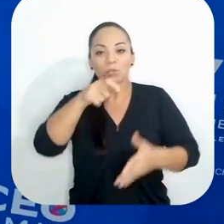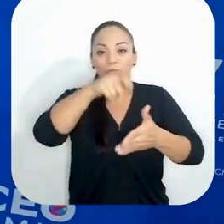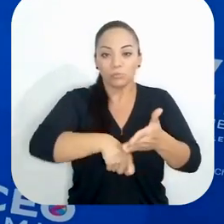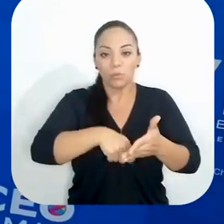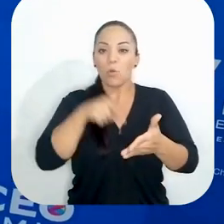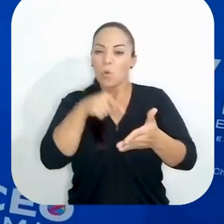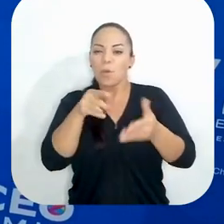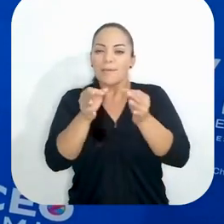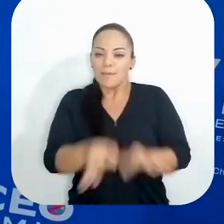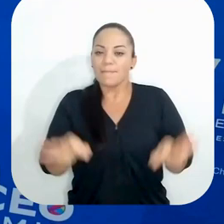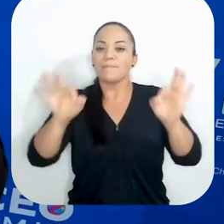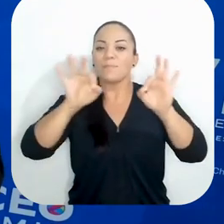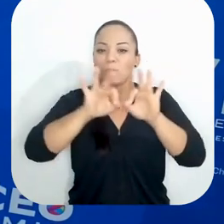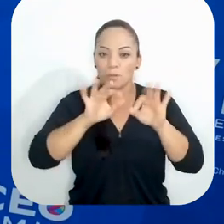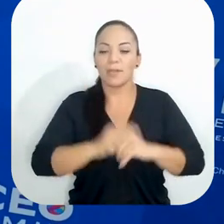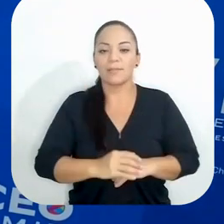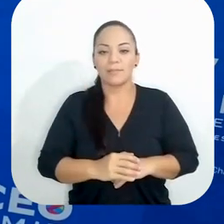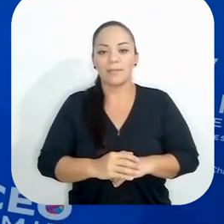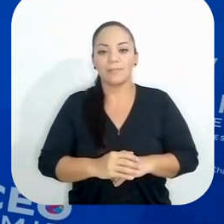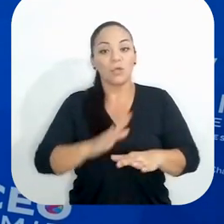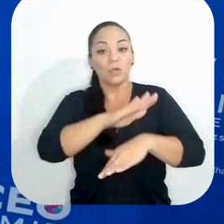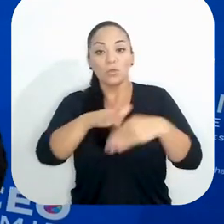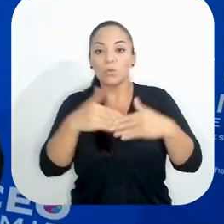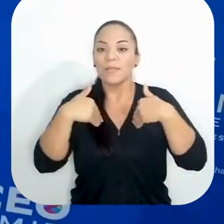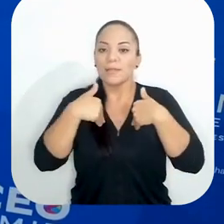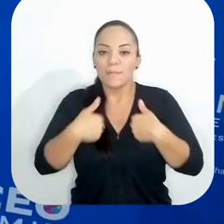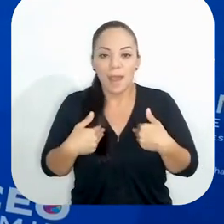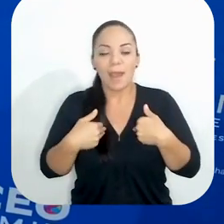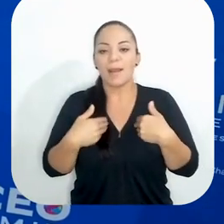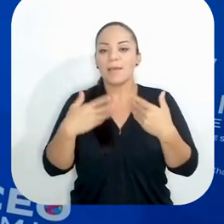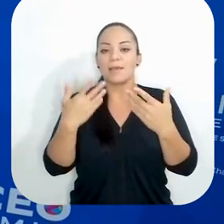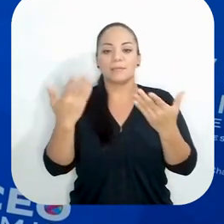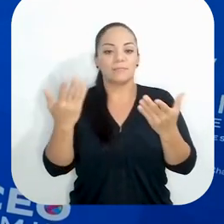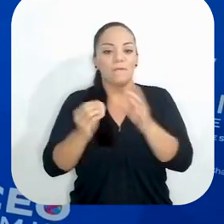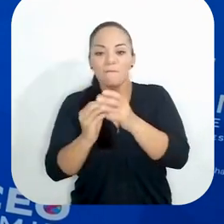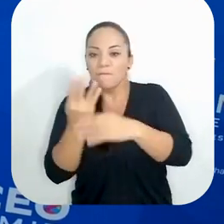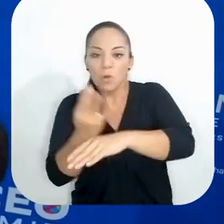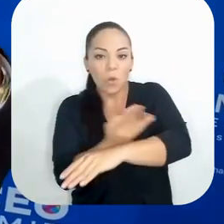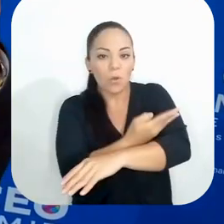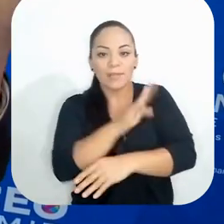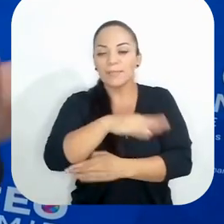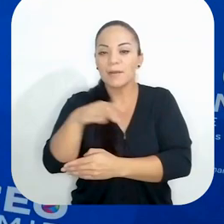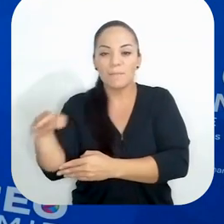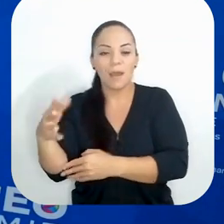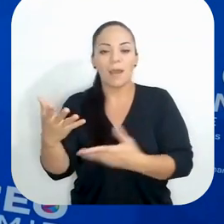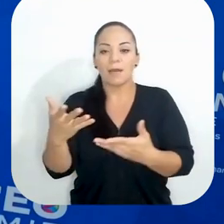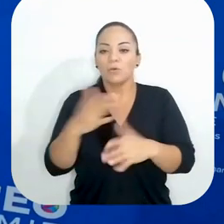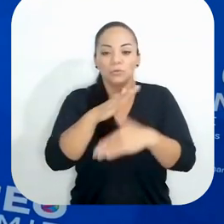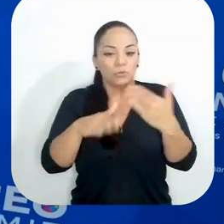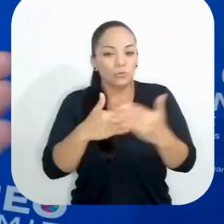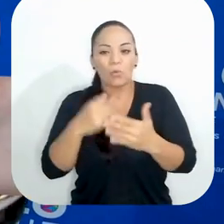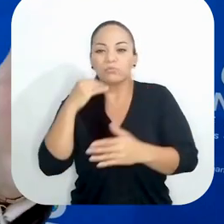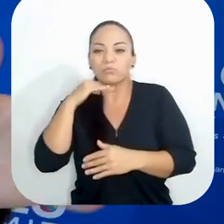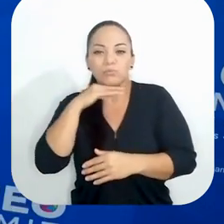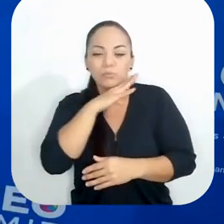es un paso importante. Las especies marinas, los desechos plásticos, la contaminación